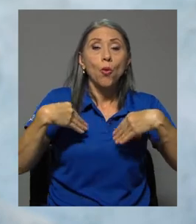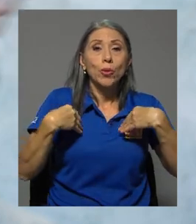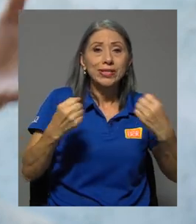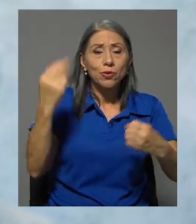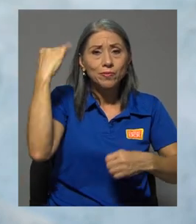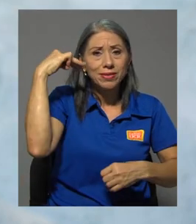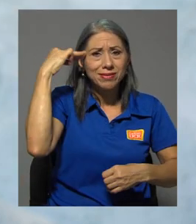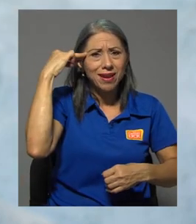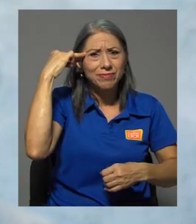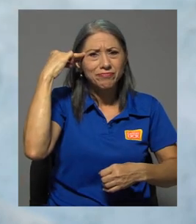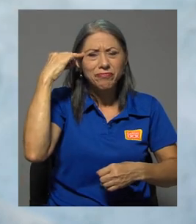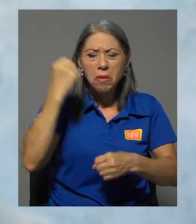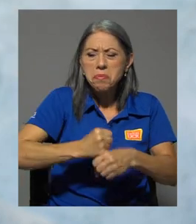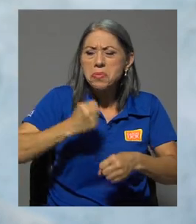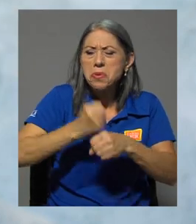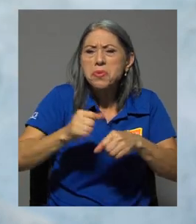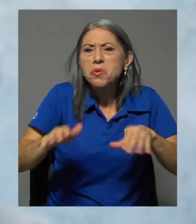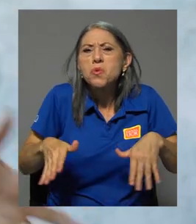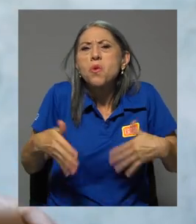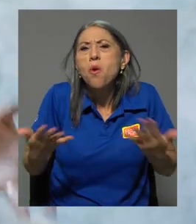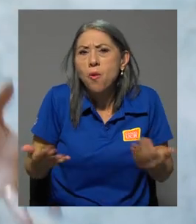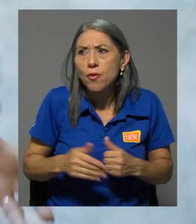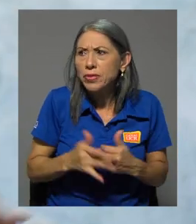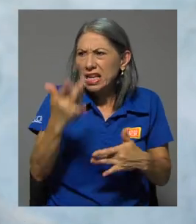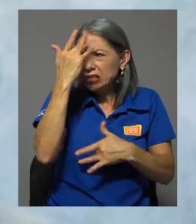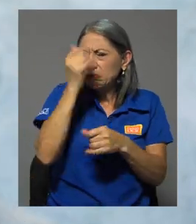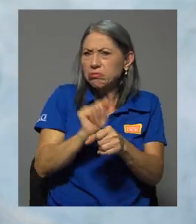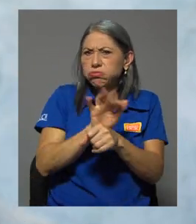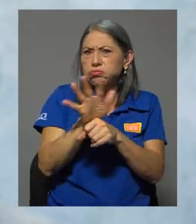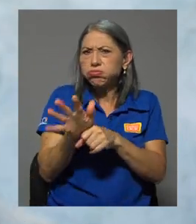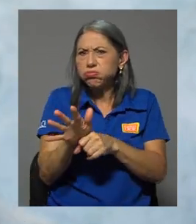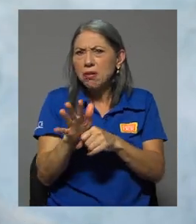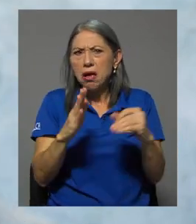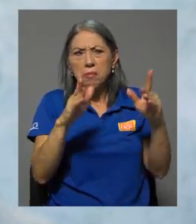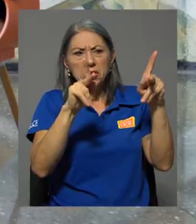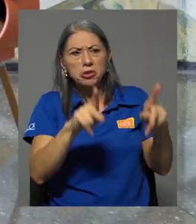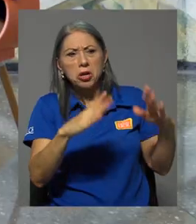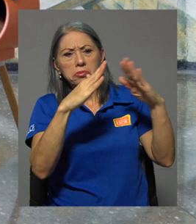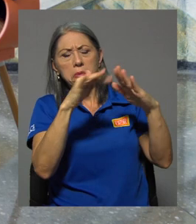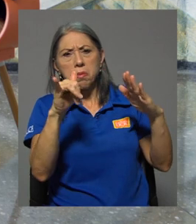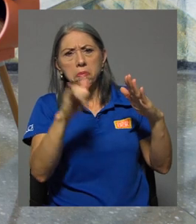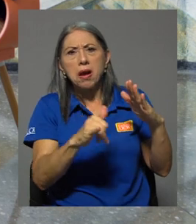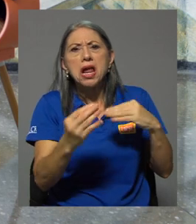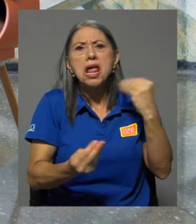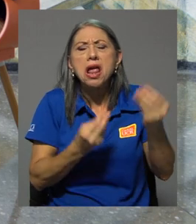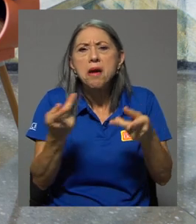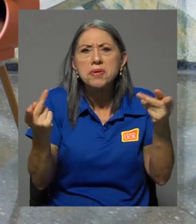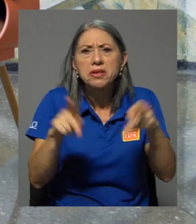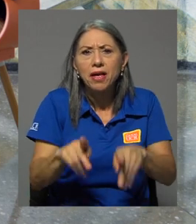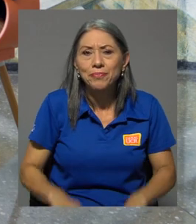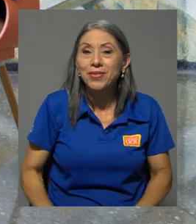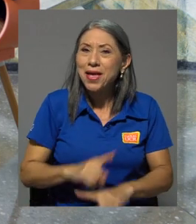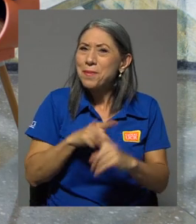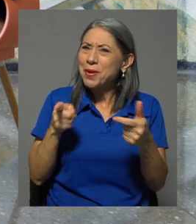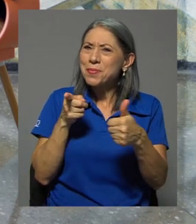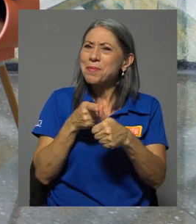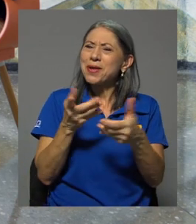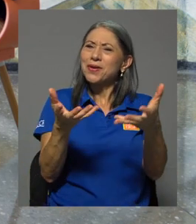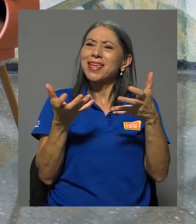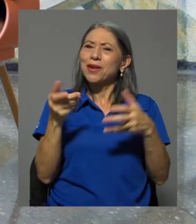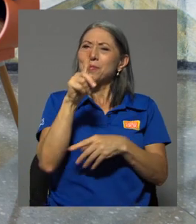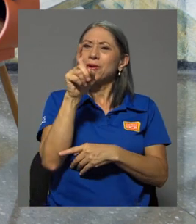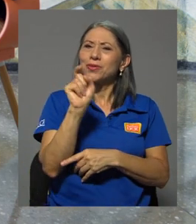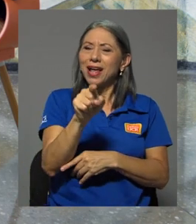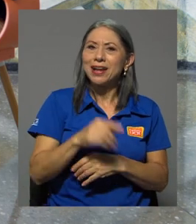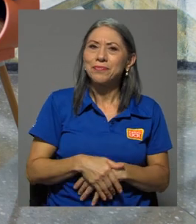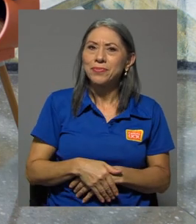ha trabajado, qué está pasando a raíz de la pandemia y de este encierro con nuestra población. Pero antes de entrar en detalles, quisiera preguntarle,